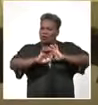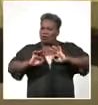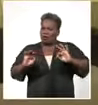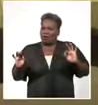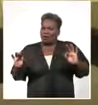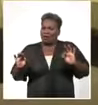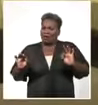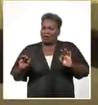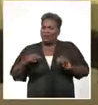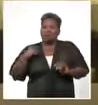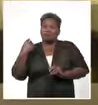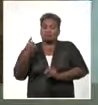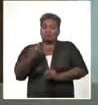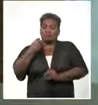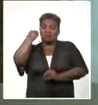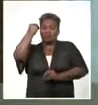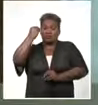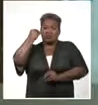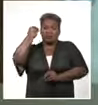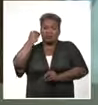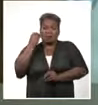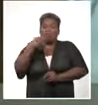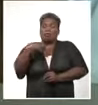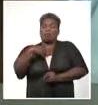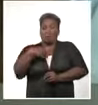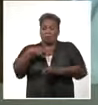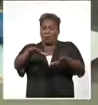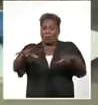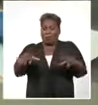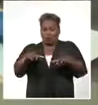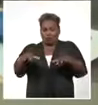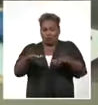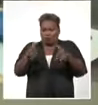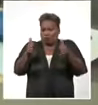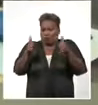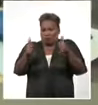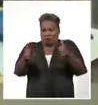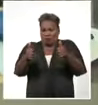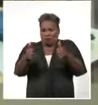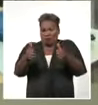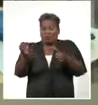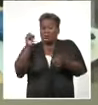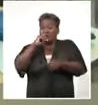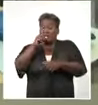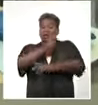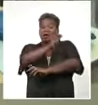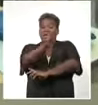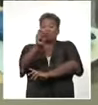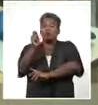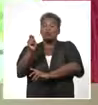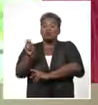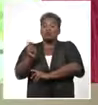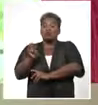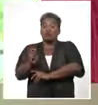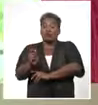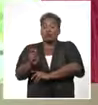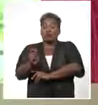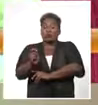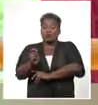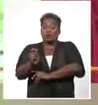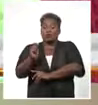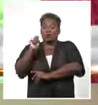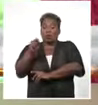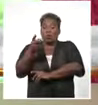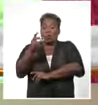nosotros consideramos que estamos en condiciones de hacer o concluir un buen curso escolar, en este caso